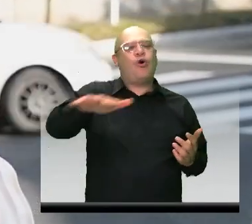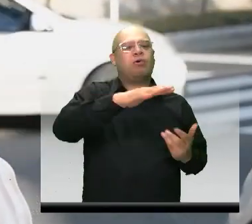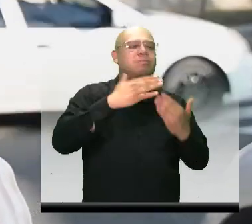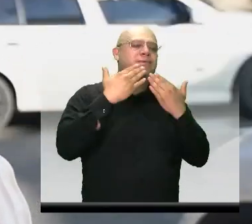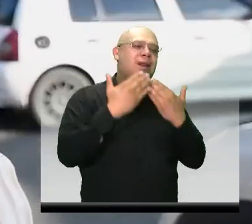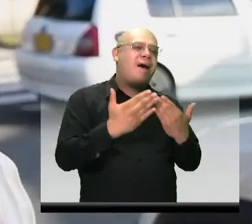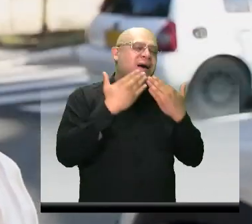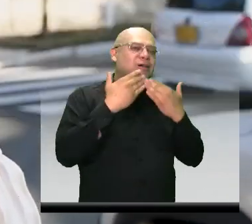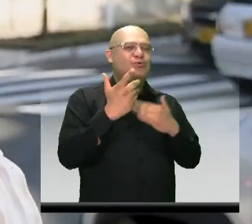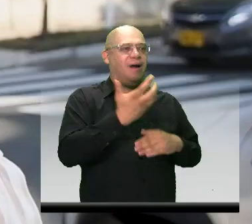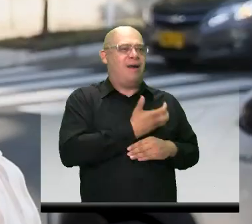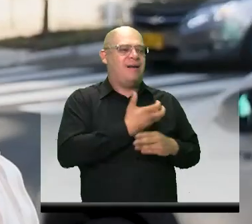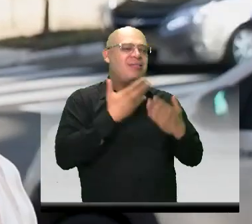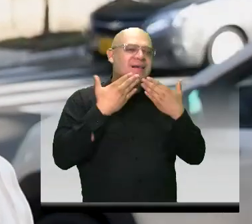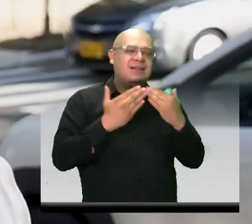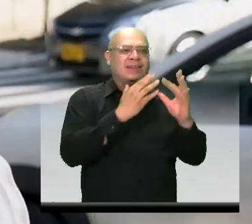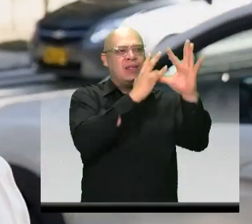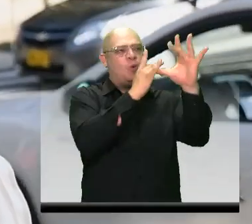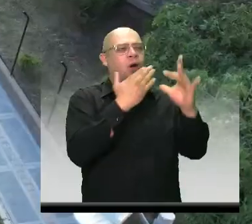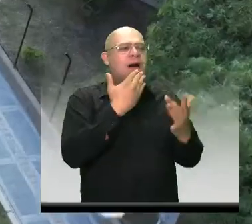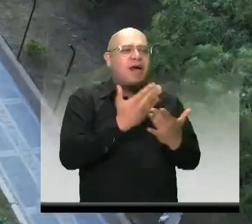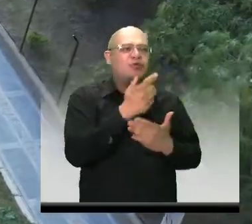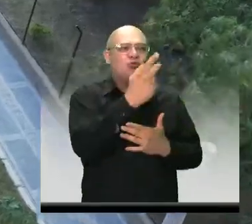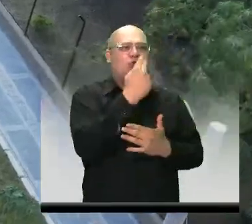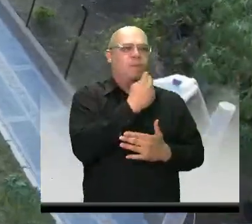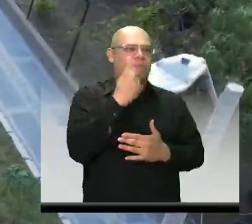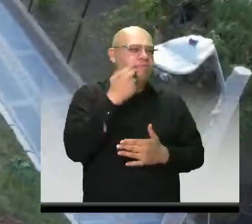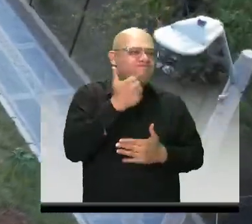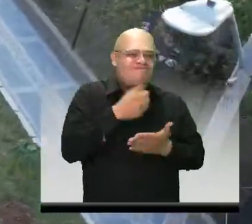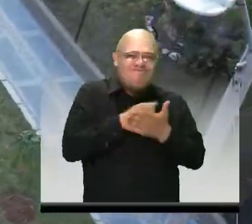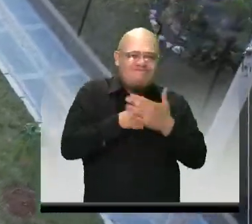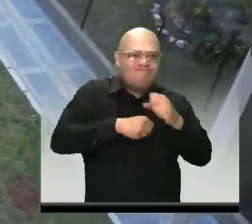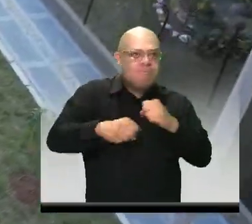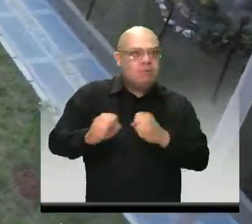por la gestión, por su compromiso y que nos cumplió.